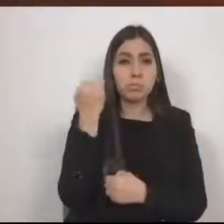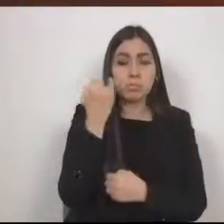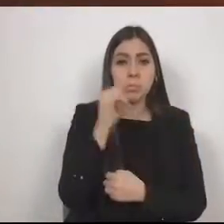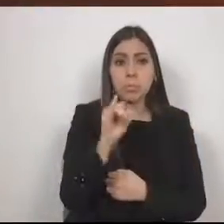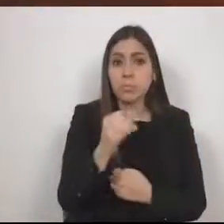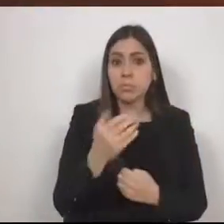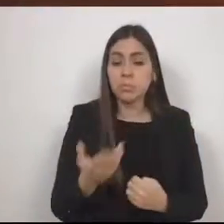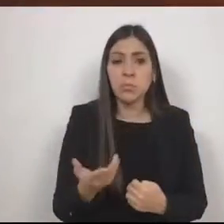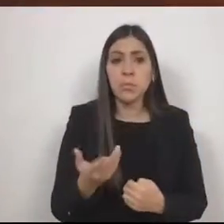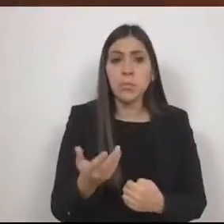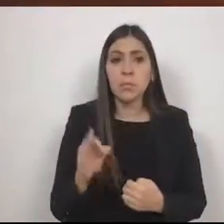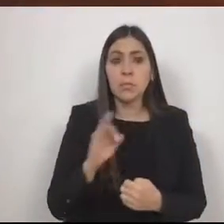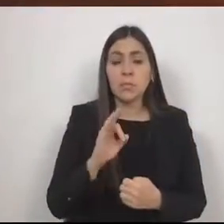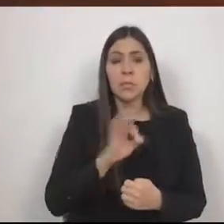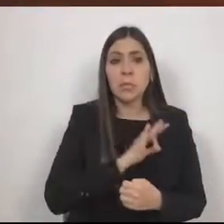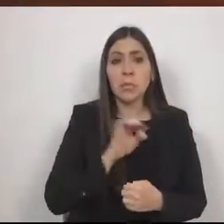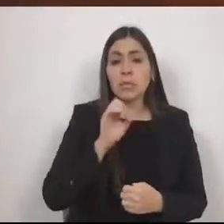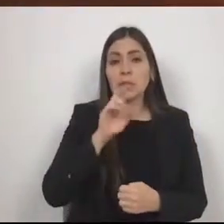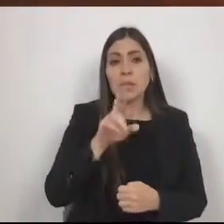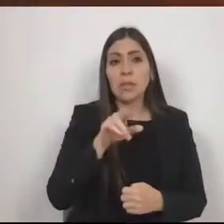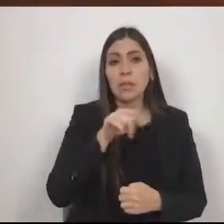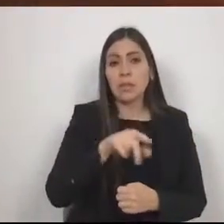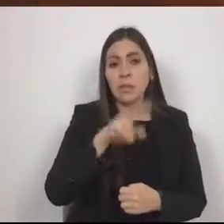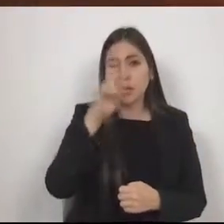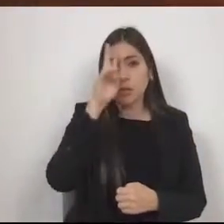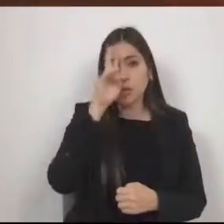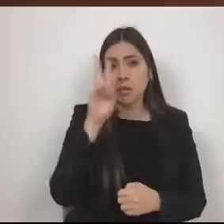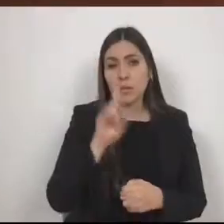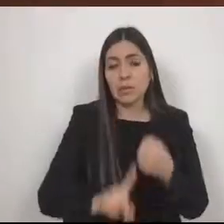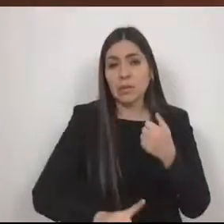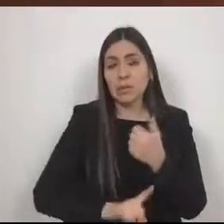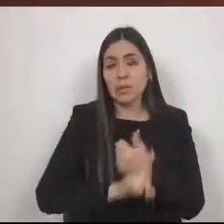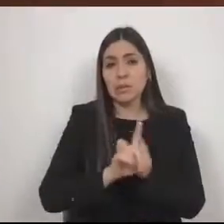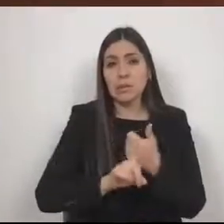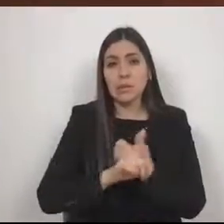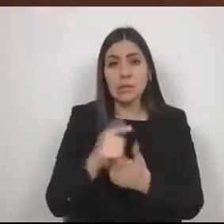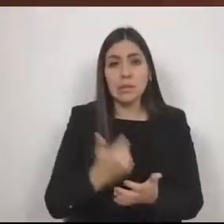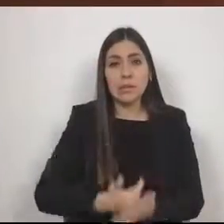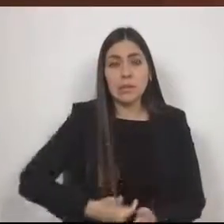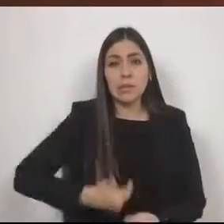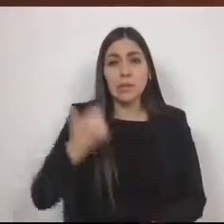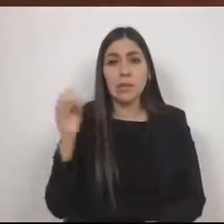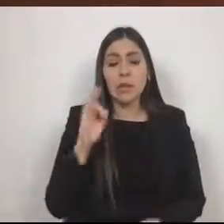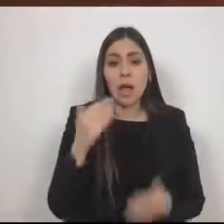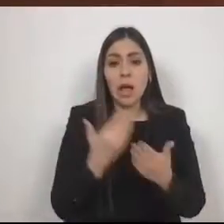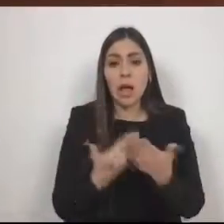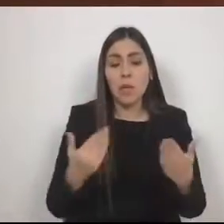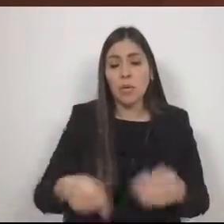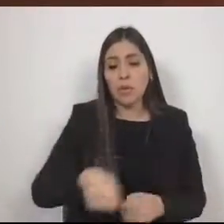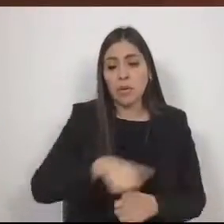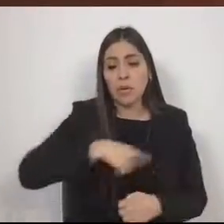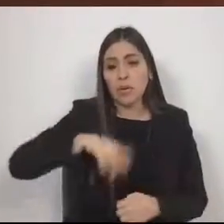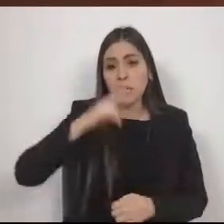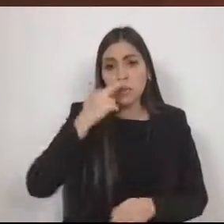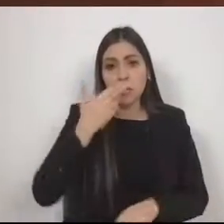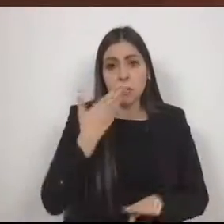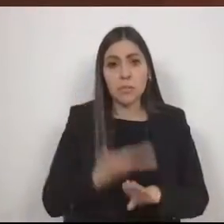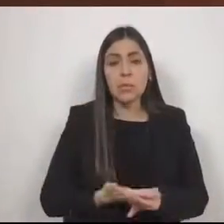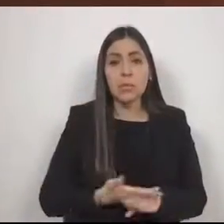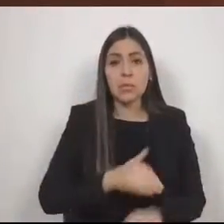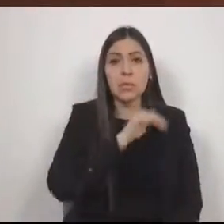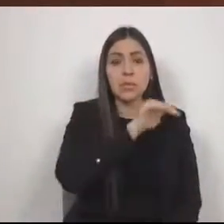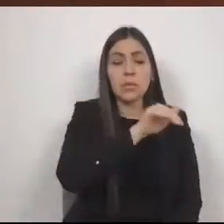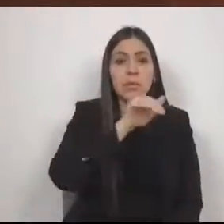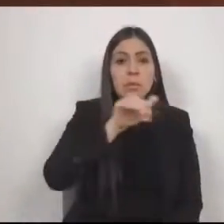hablando de que podría ser una tragedia que hoy es nuestra responsabilidad hacer el llamado para que las